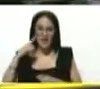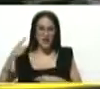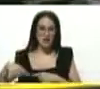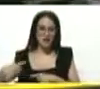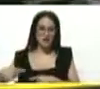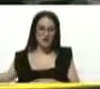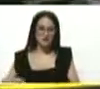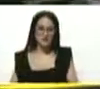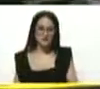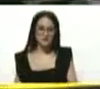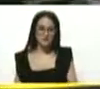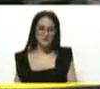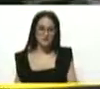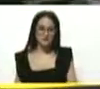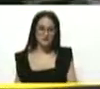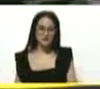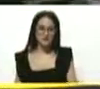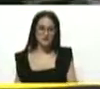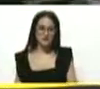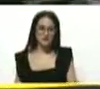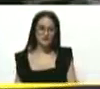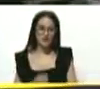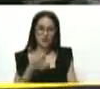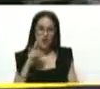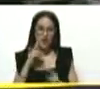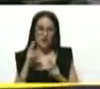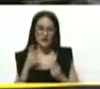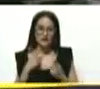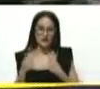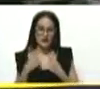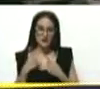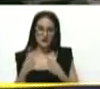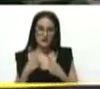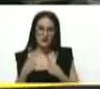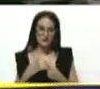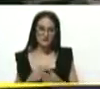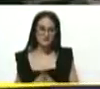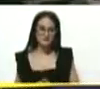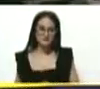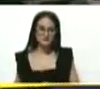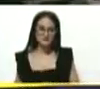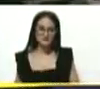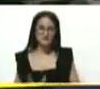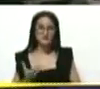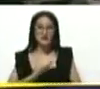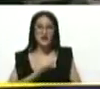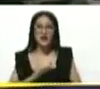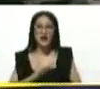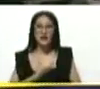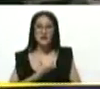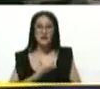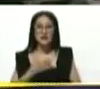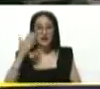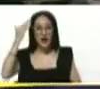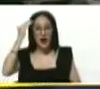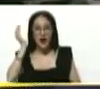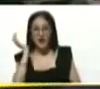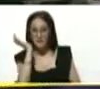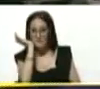Estuvo buena la entrevista que le hicieron a... Me acordé ahorita. A la alcaldesa Carmen Teresa.